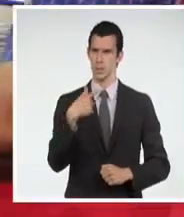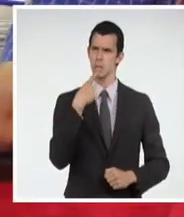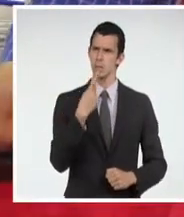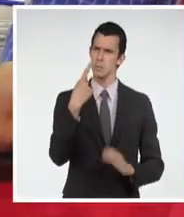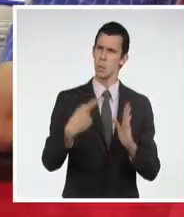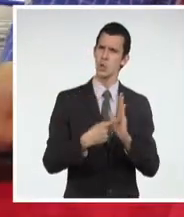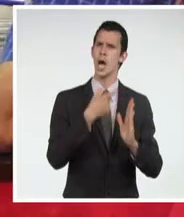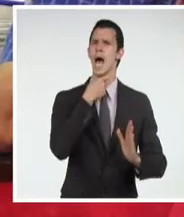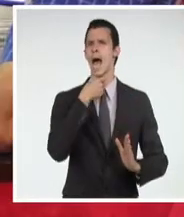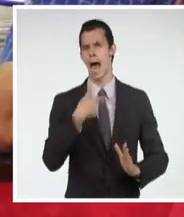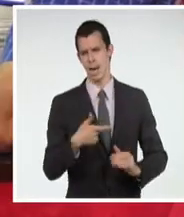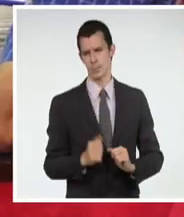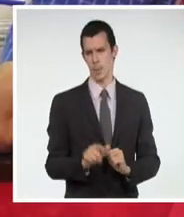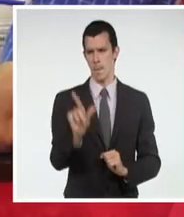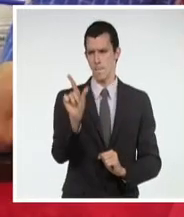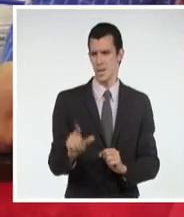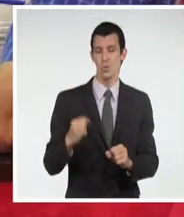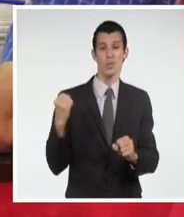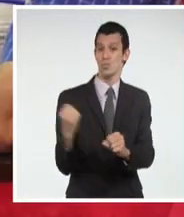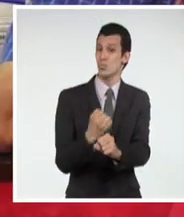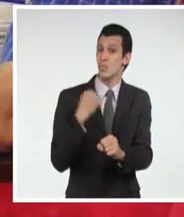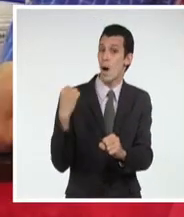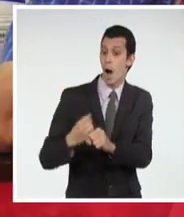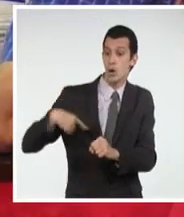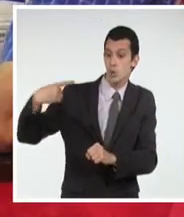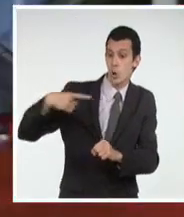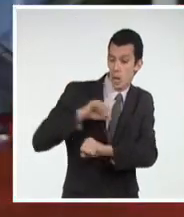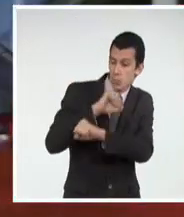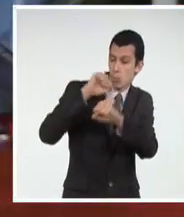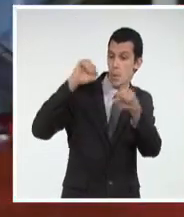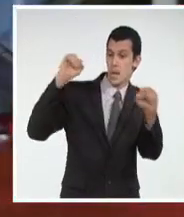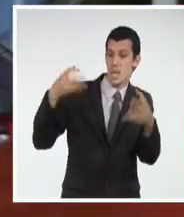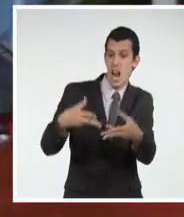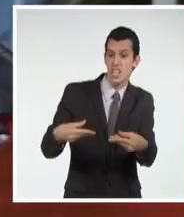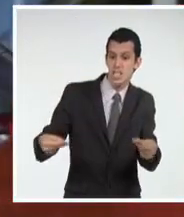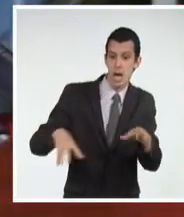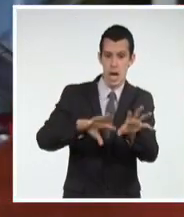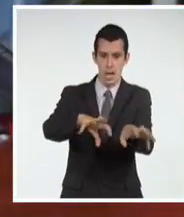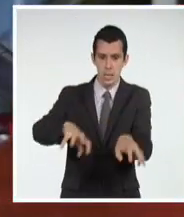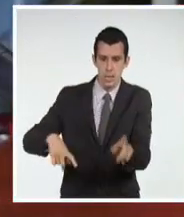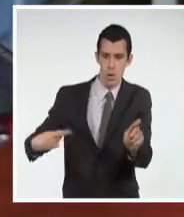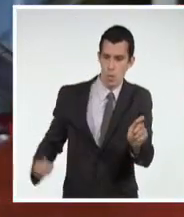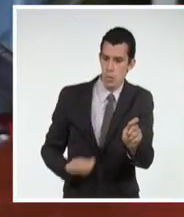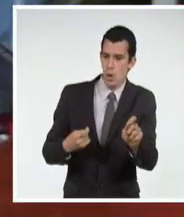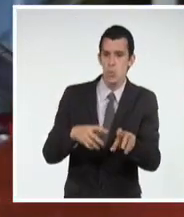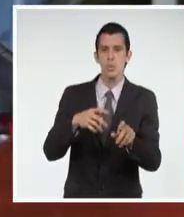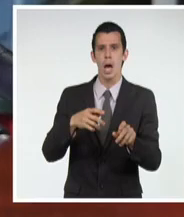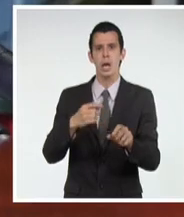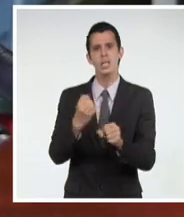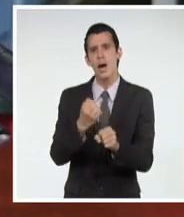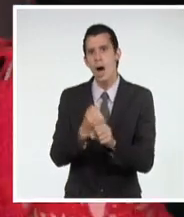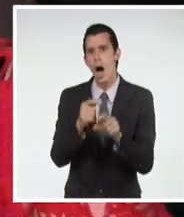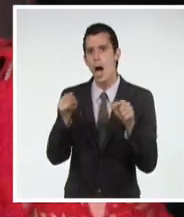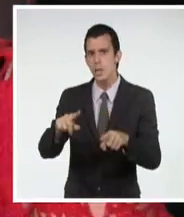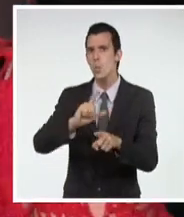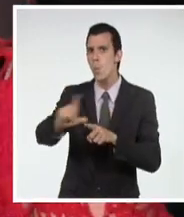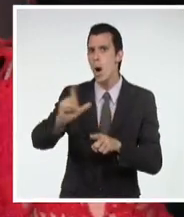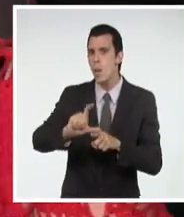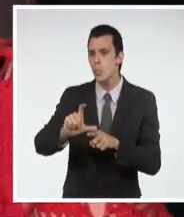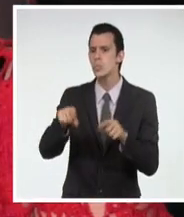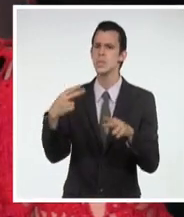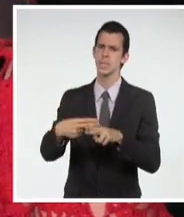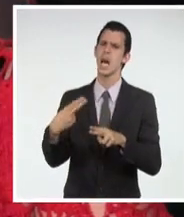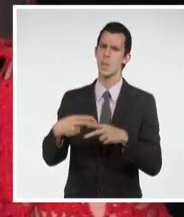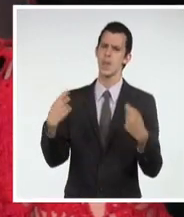para el pueblo, entregarle más tierra a los agricultores eficientes, estimular y agilizar los procesos legales y económicos para